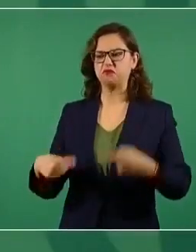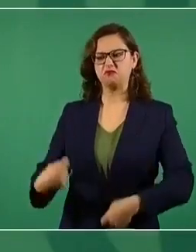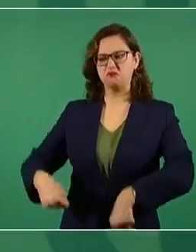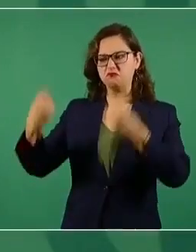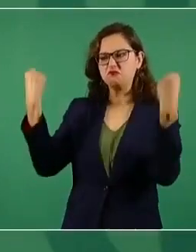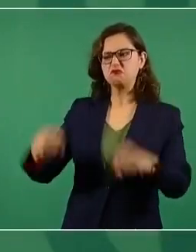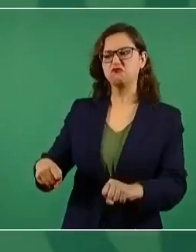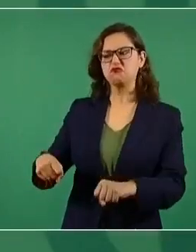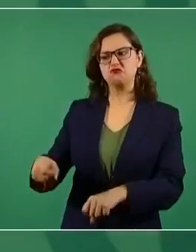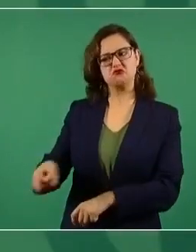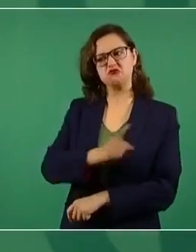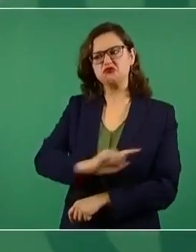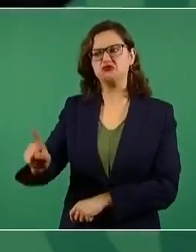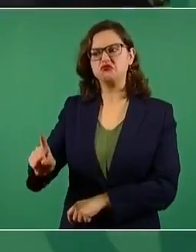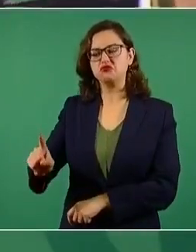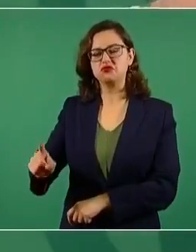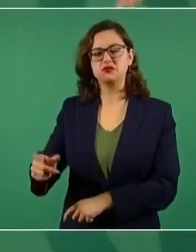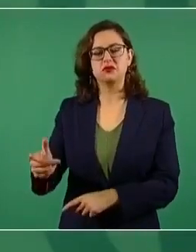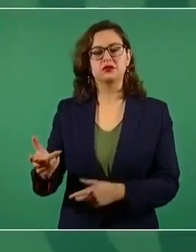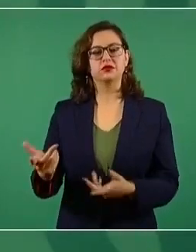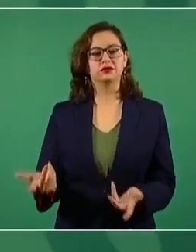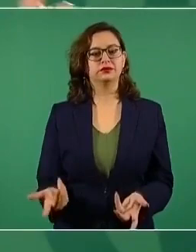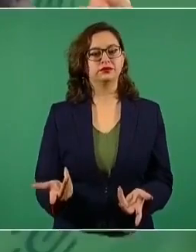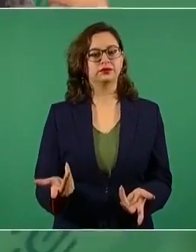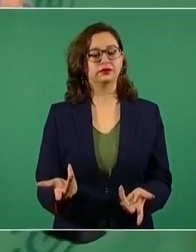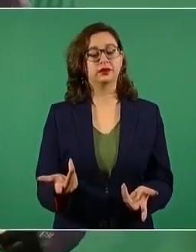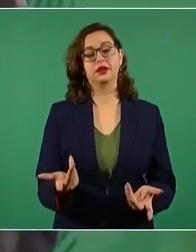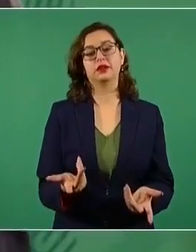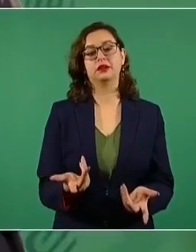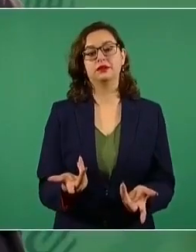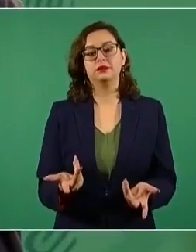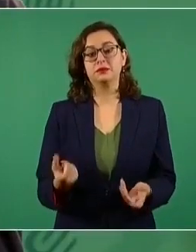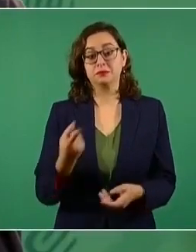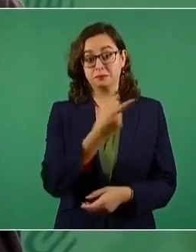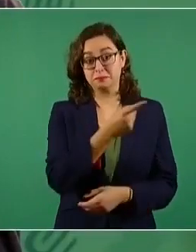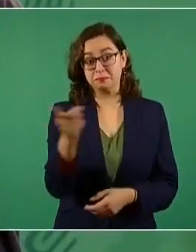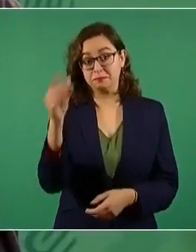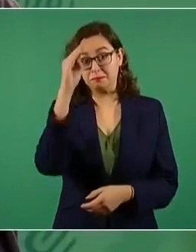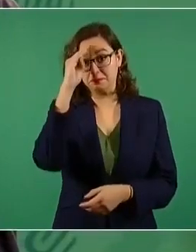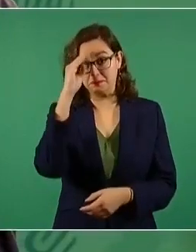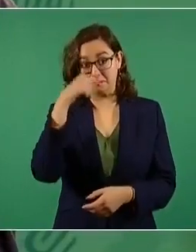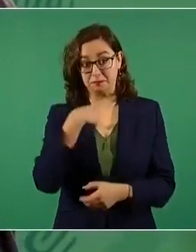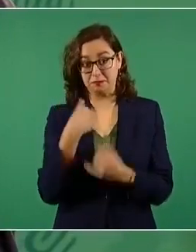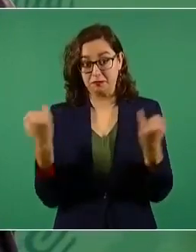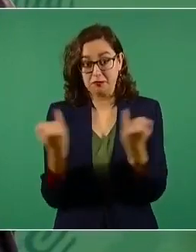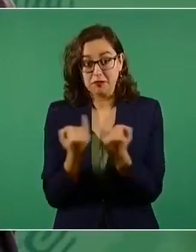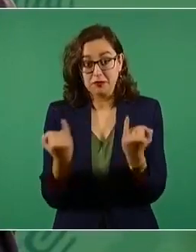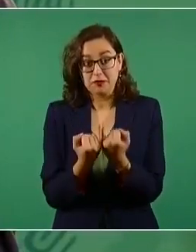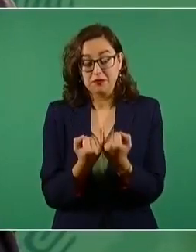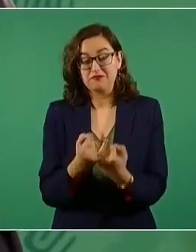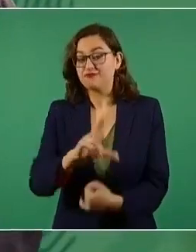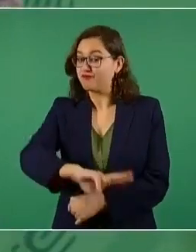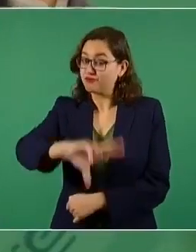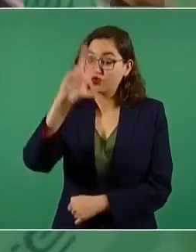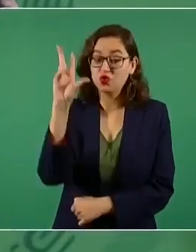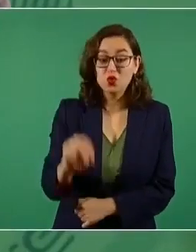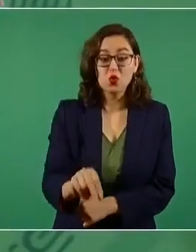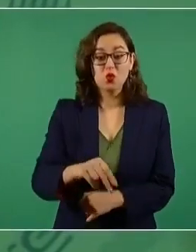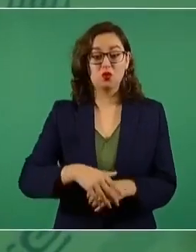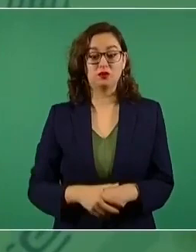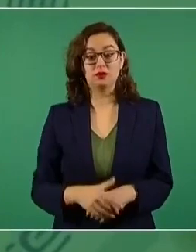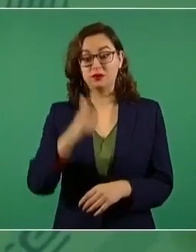yo tuve que ver con la carta? Pues no, fue